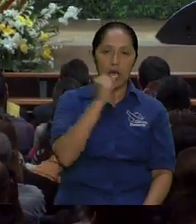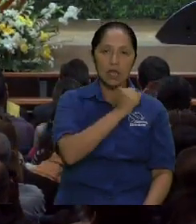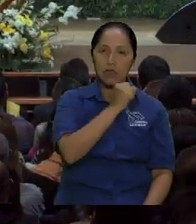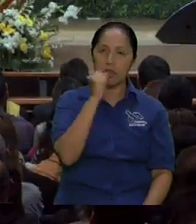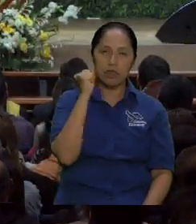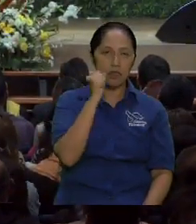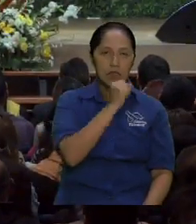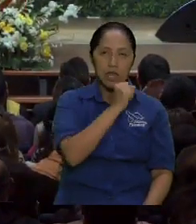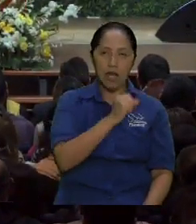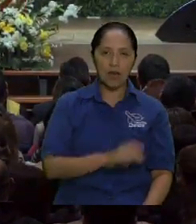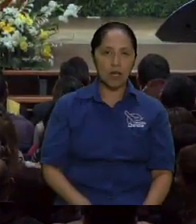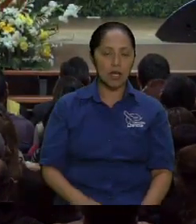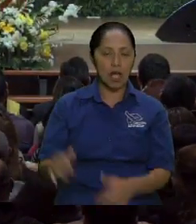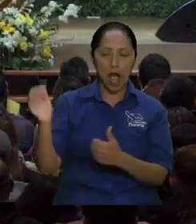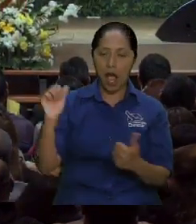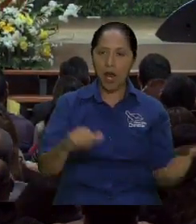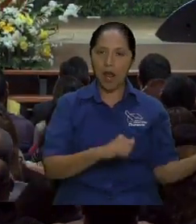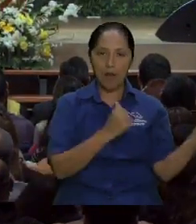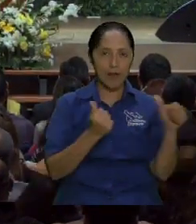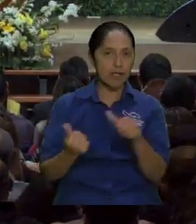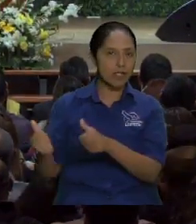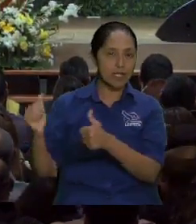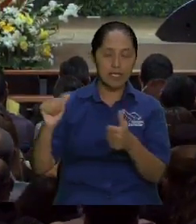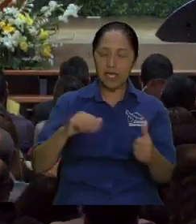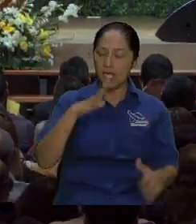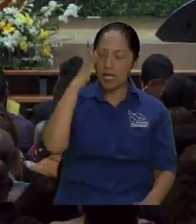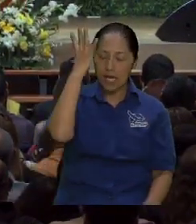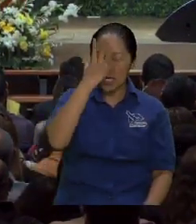ah teníamos himnos cañones